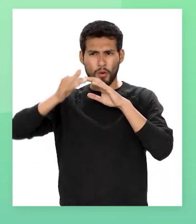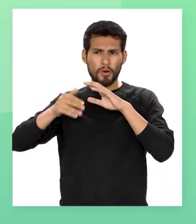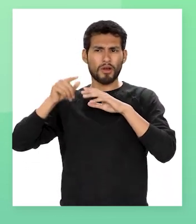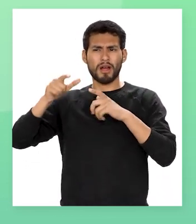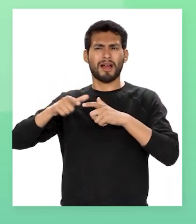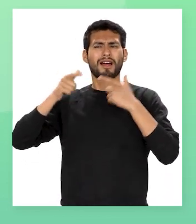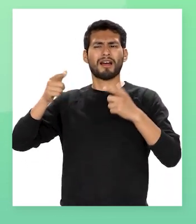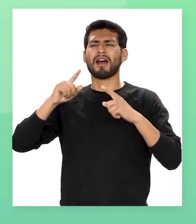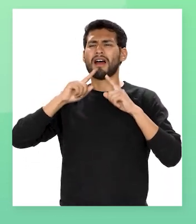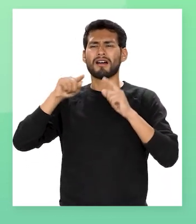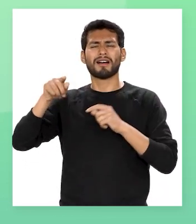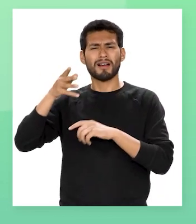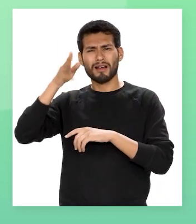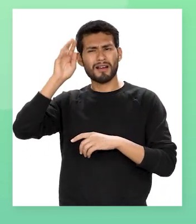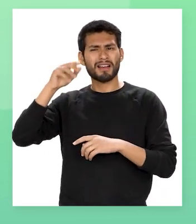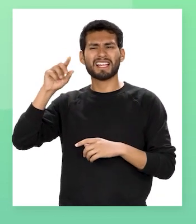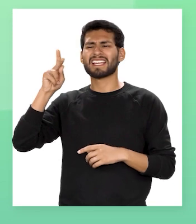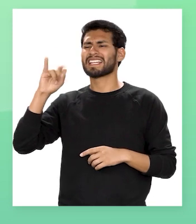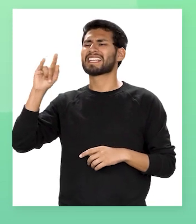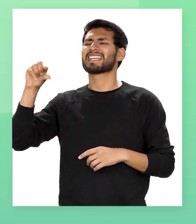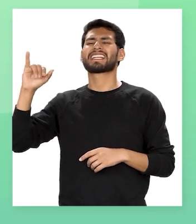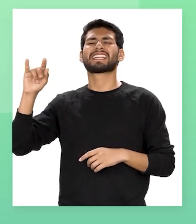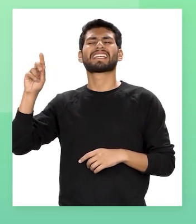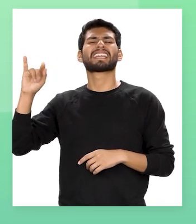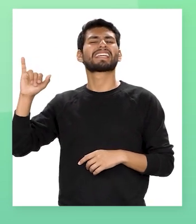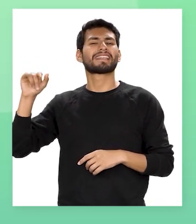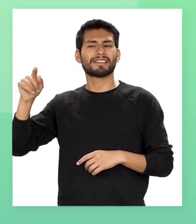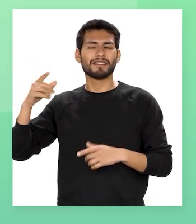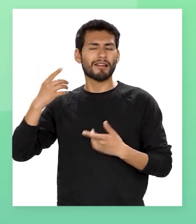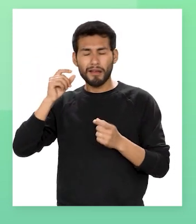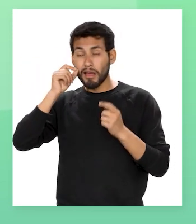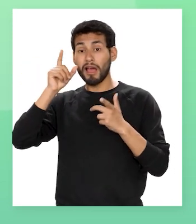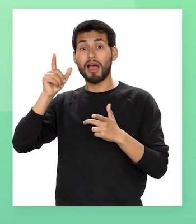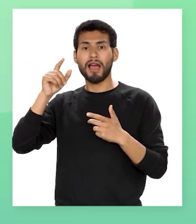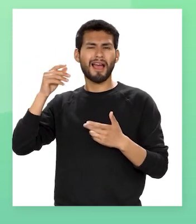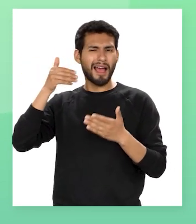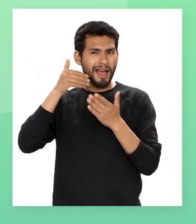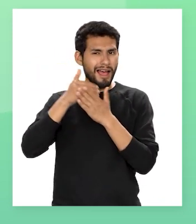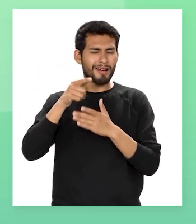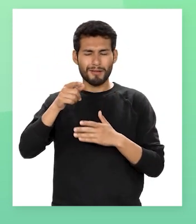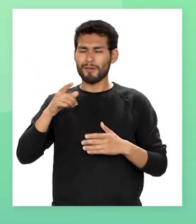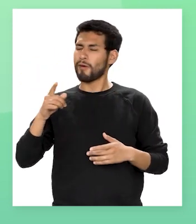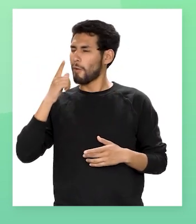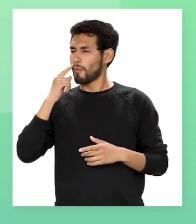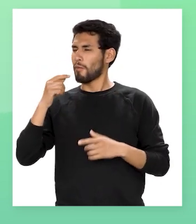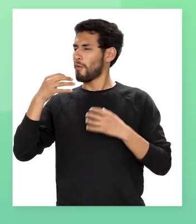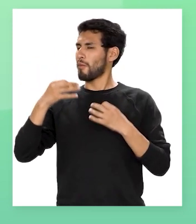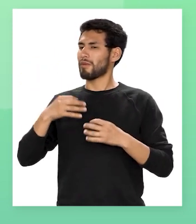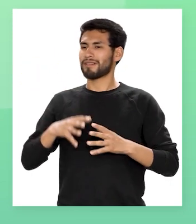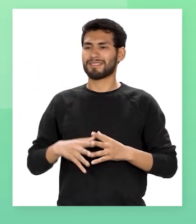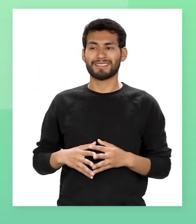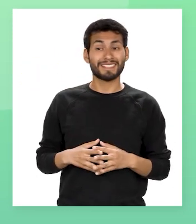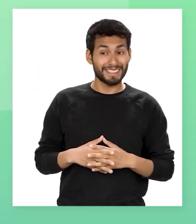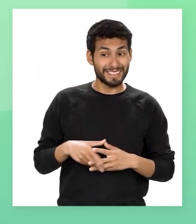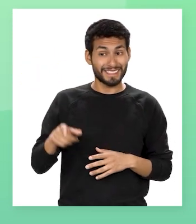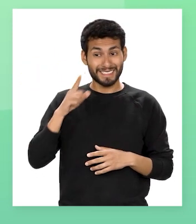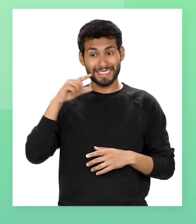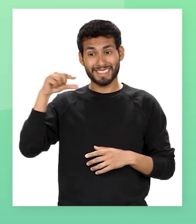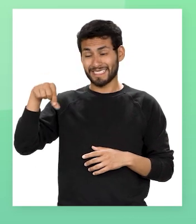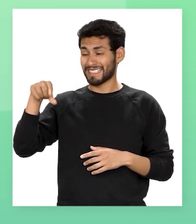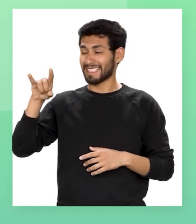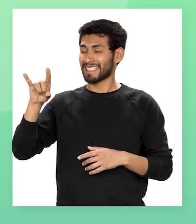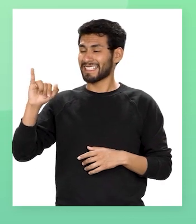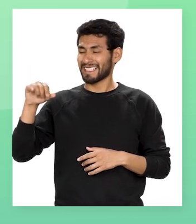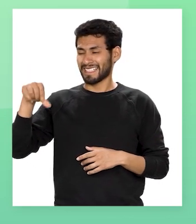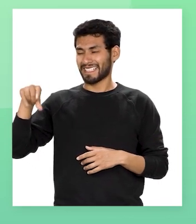Gran dictador del gallinero Kikiriki Que nos desvela Era casi un caballero Evidentemente, la palabra que